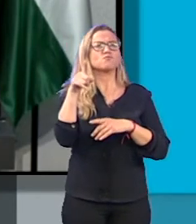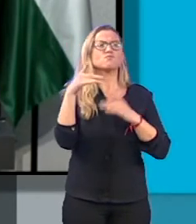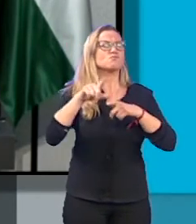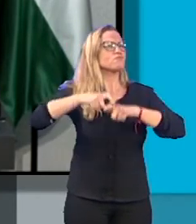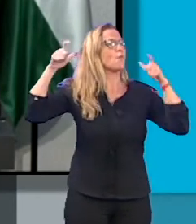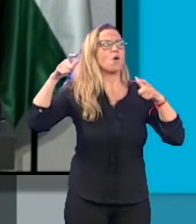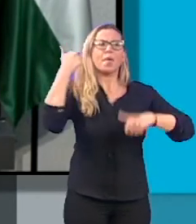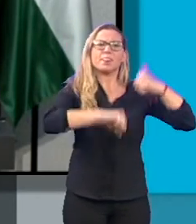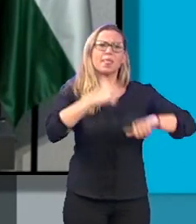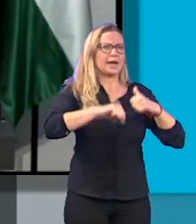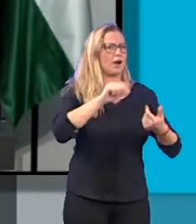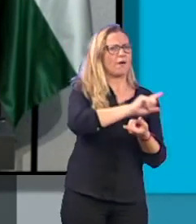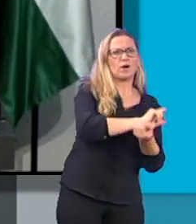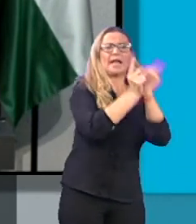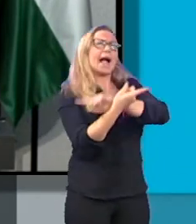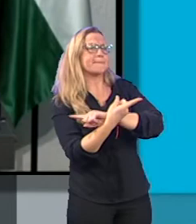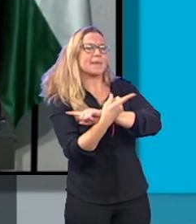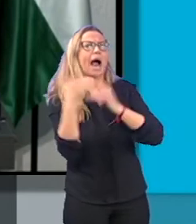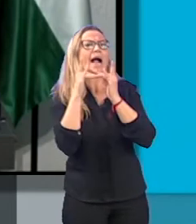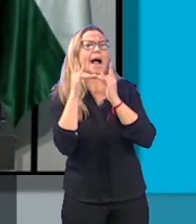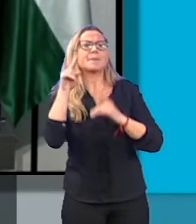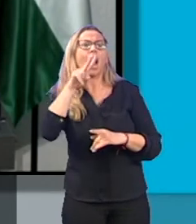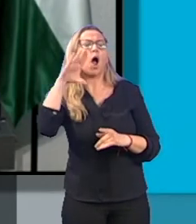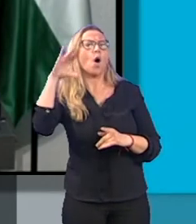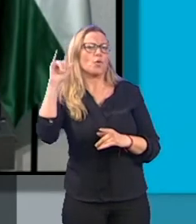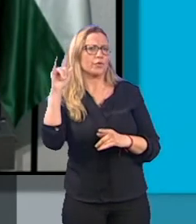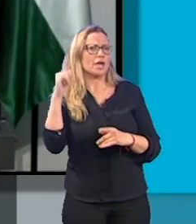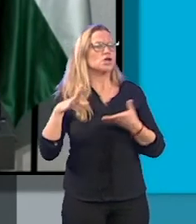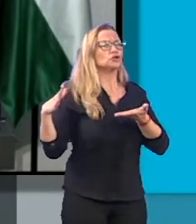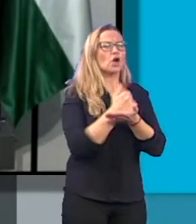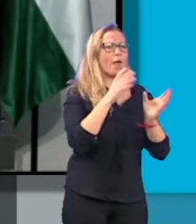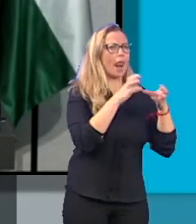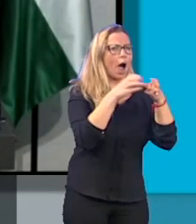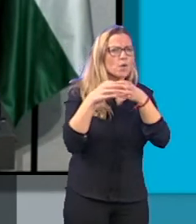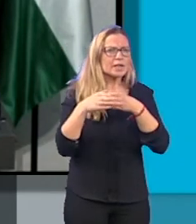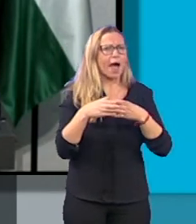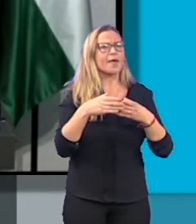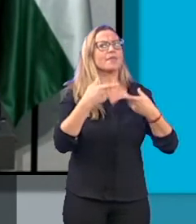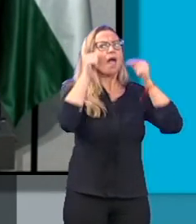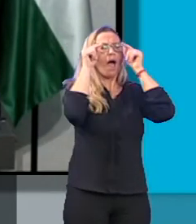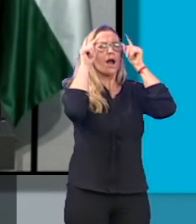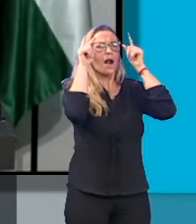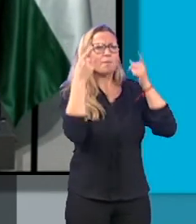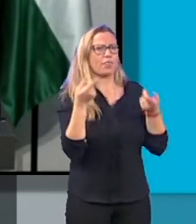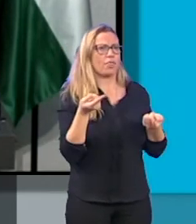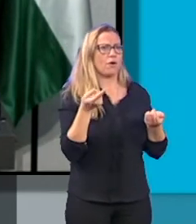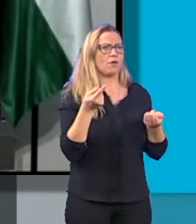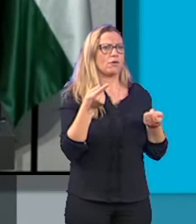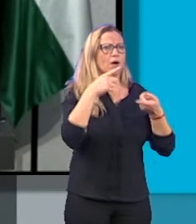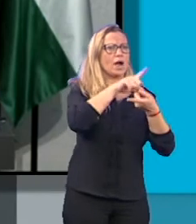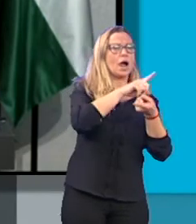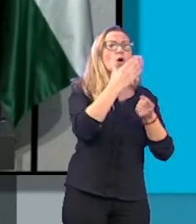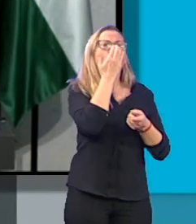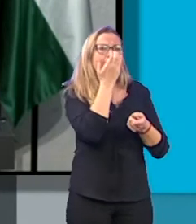quirófanos pasan directamente a 6 camas UCI. Todas las unidades de reanimación post-anestésica pasan con los